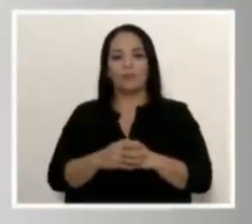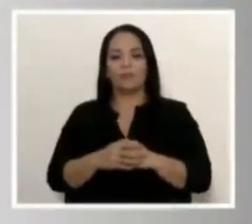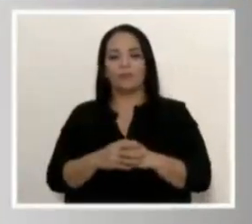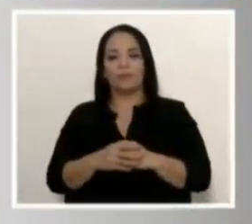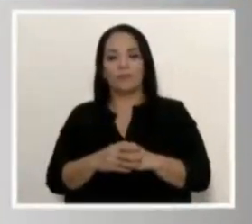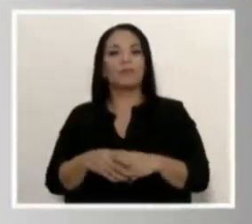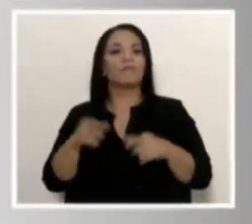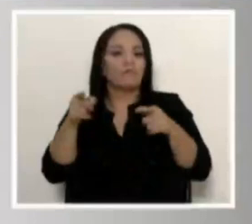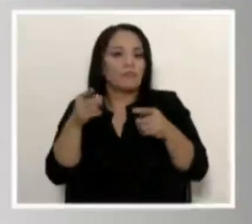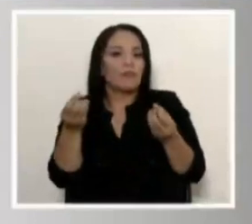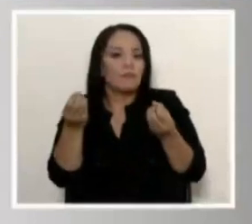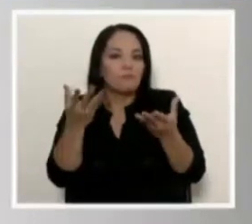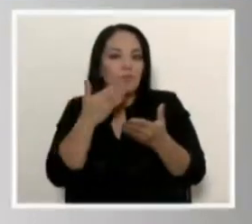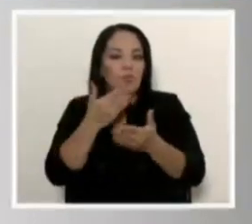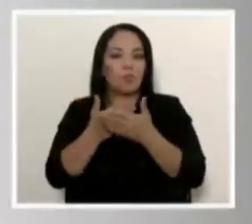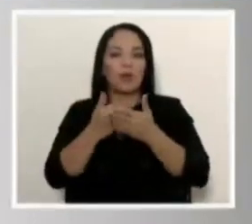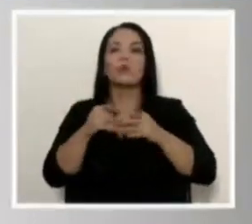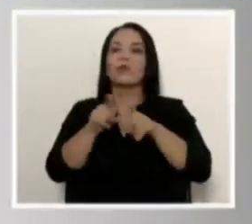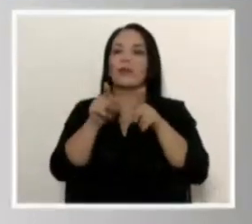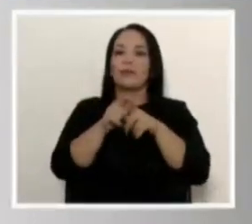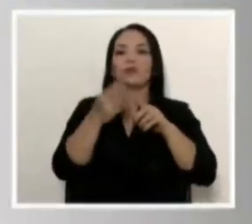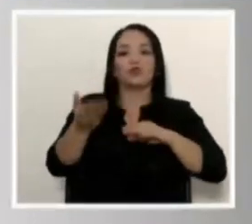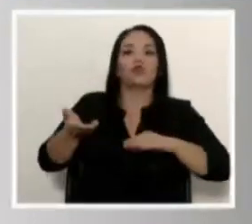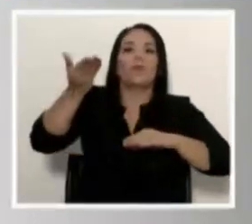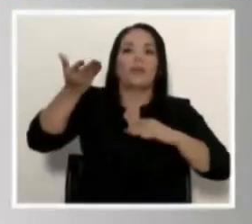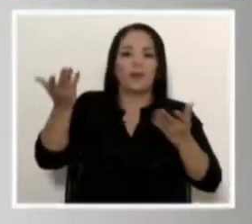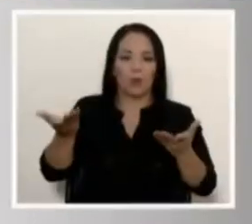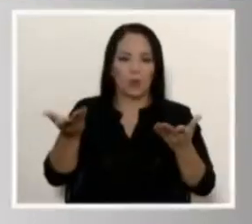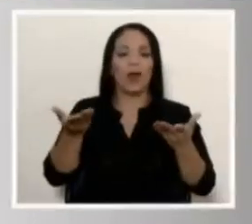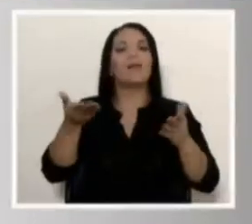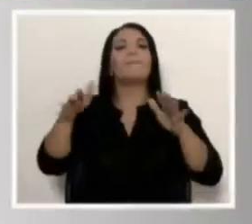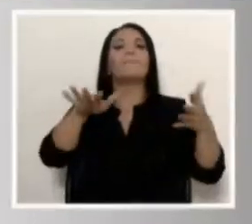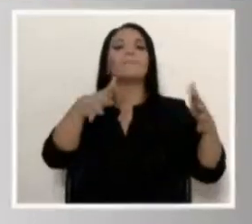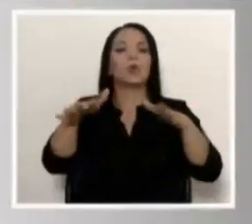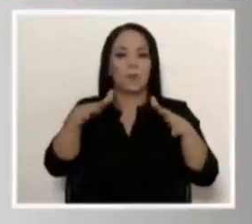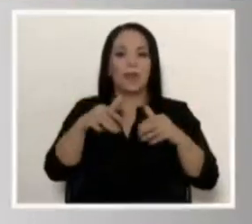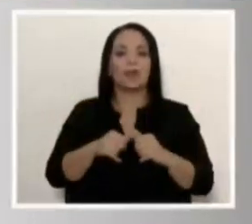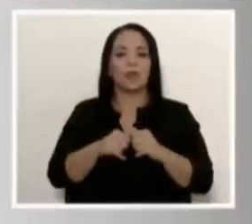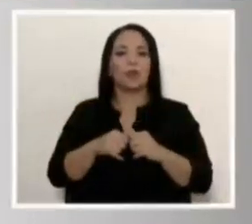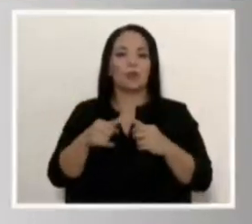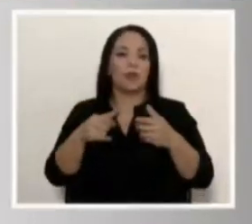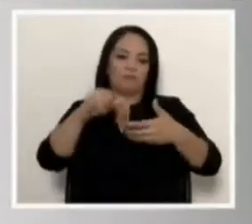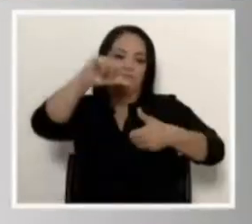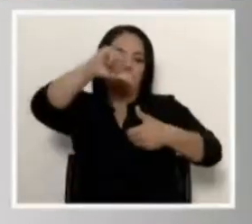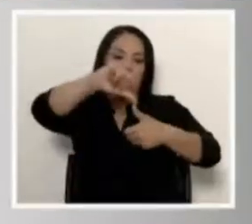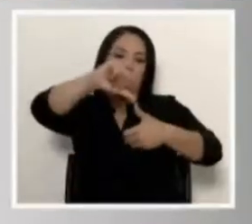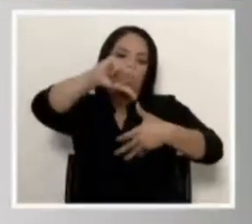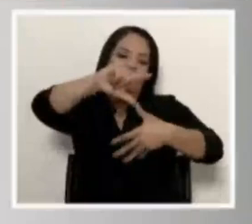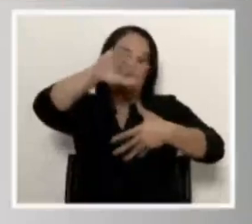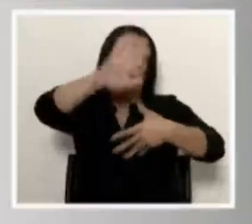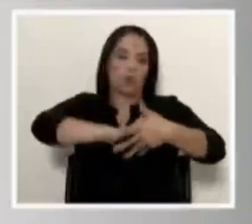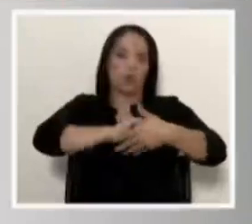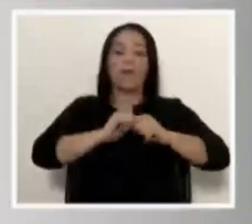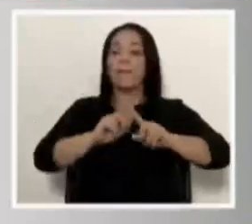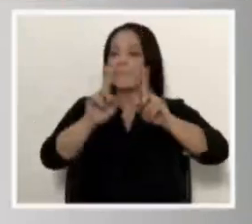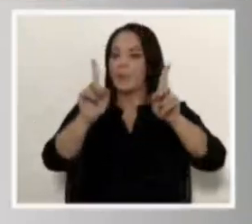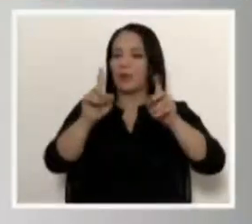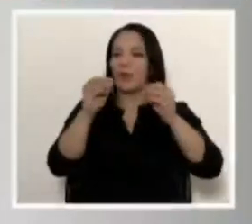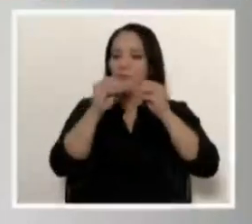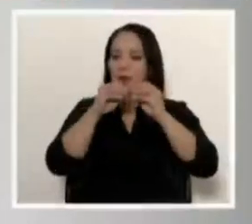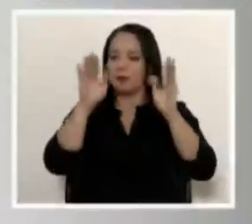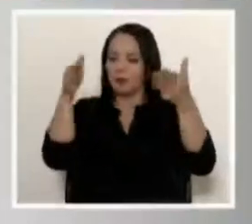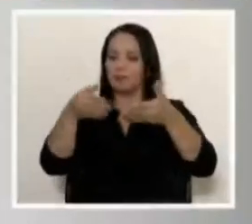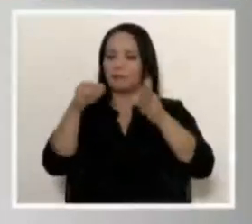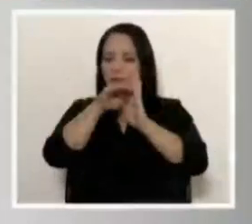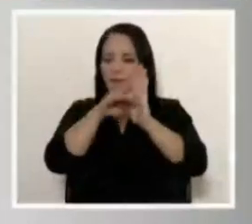fue bastante bueno y bastante superior al promedio de la región. Pero vamos a entrar un poquito más en los datos.